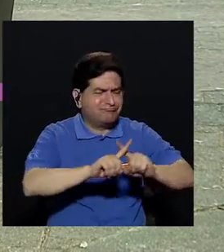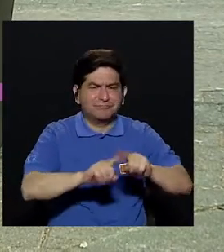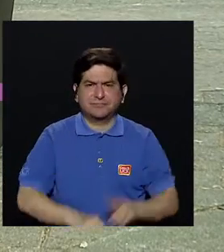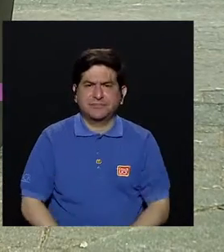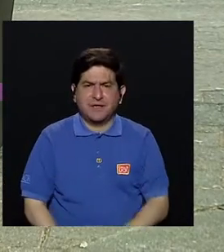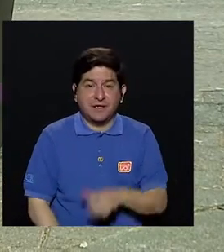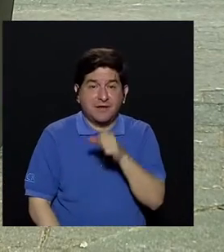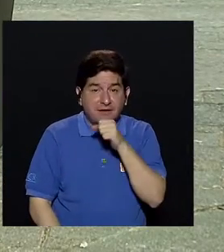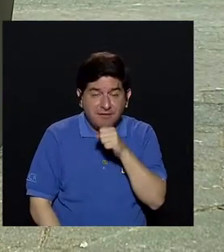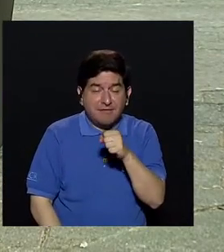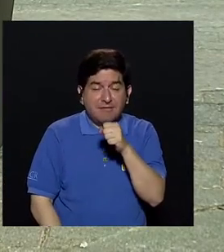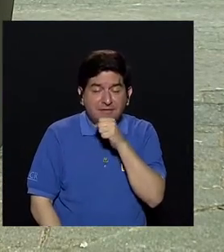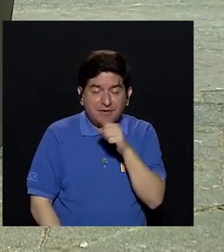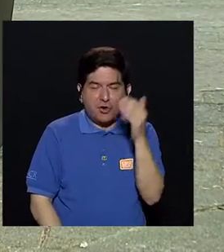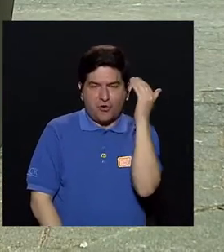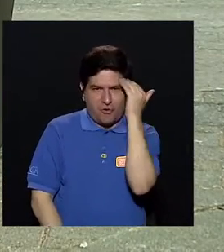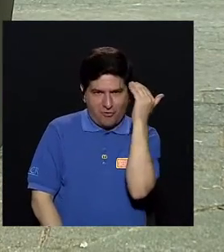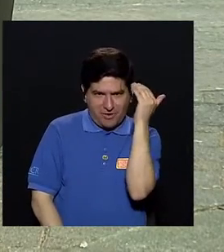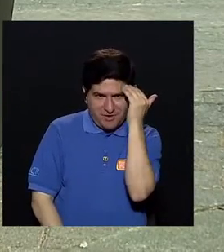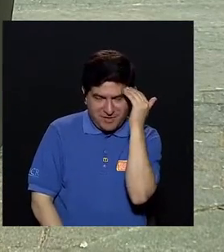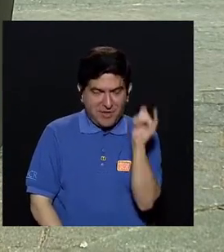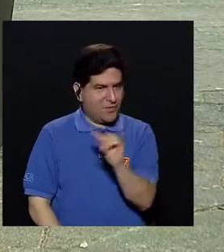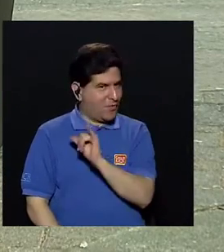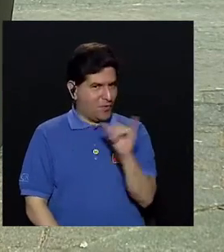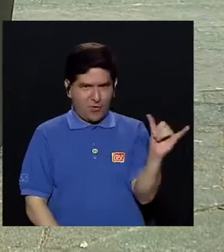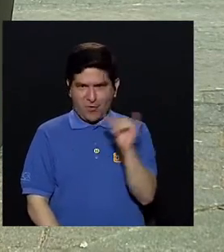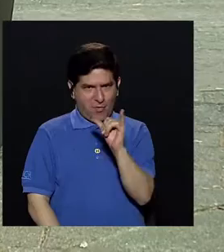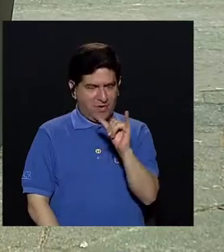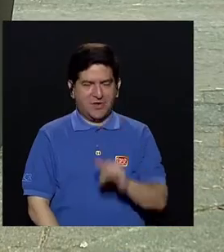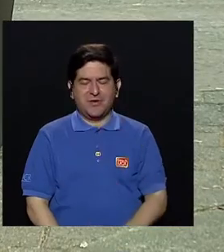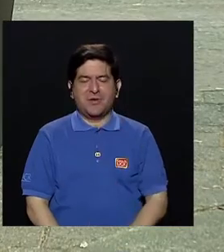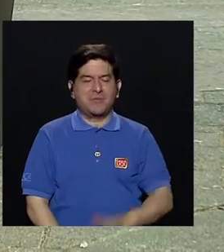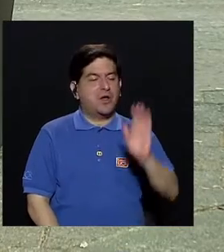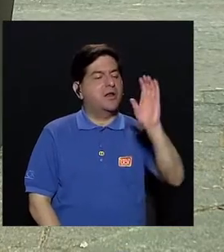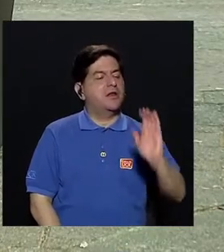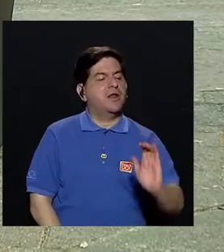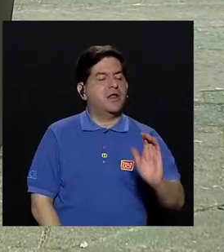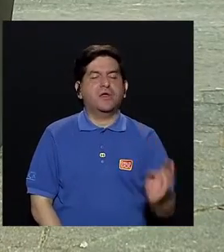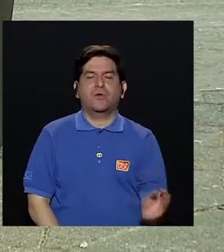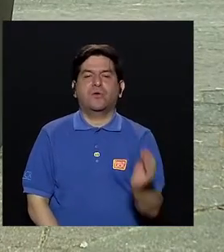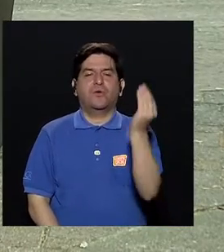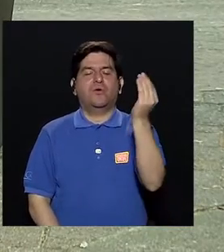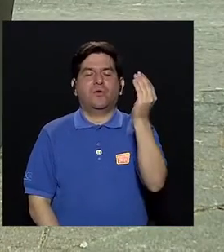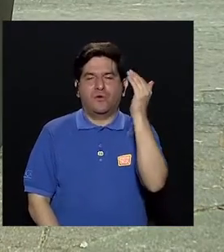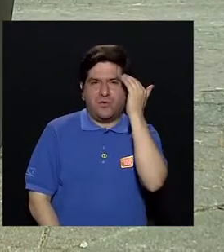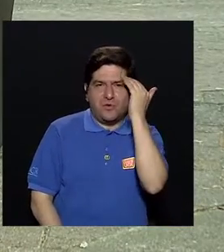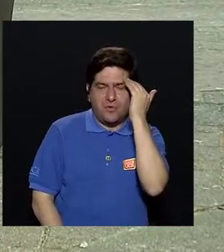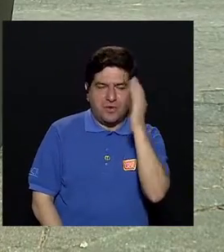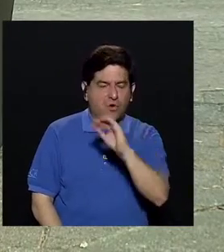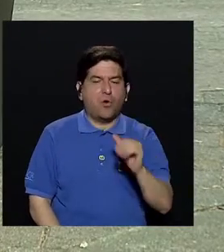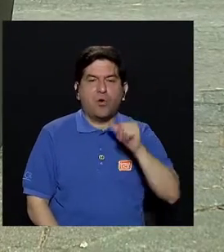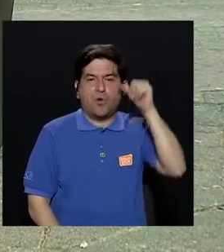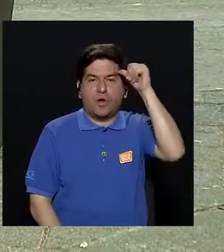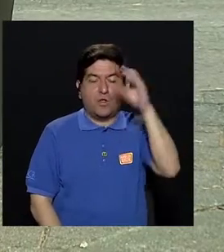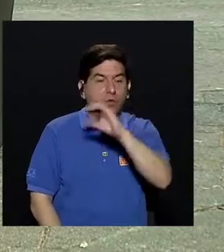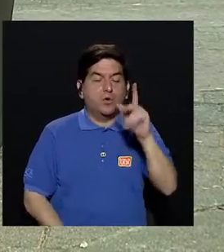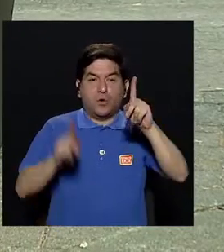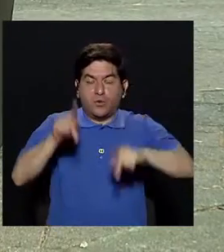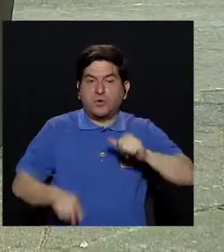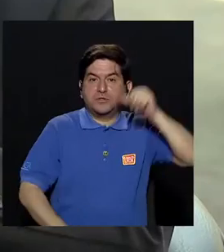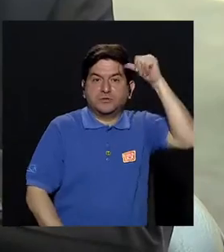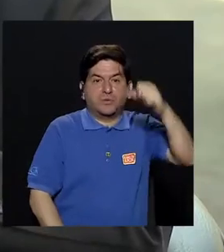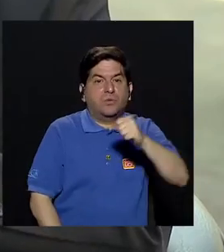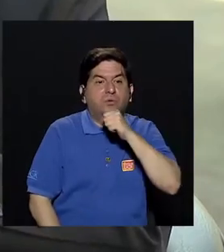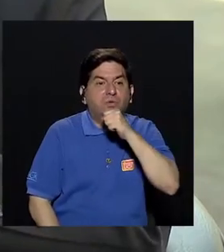y el envejecimiento cognitivo, porque no es lo mismo la cognición de un niño o un adolescente, un adulto o una persona